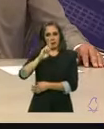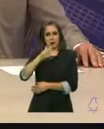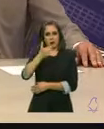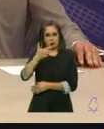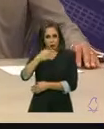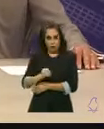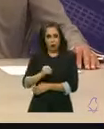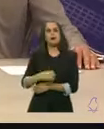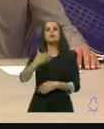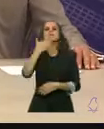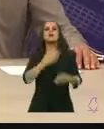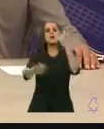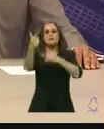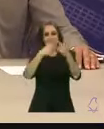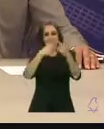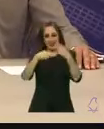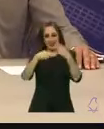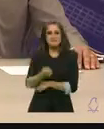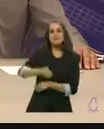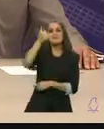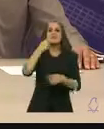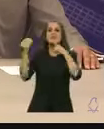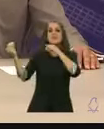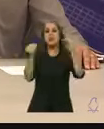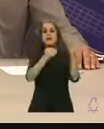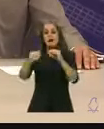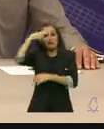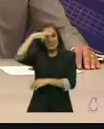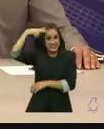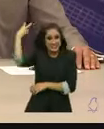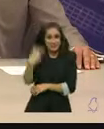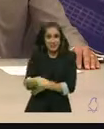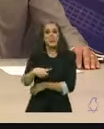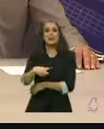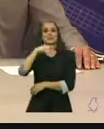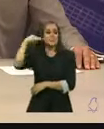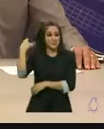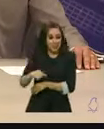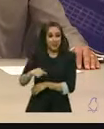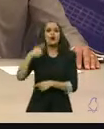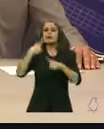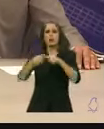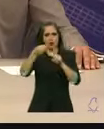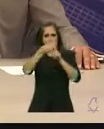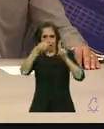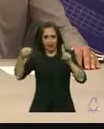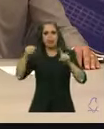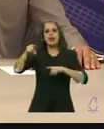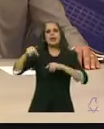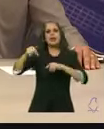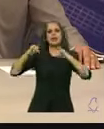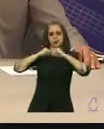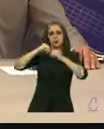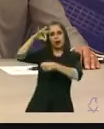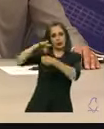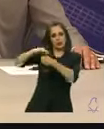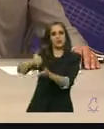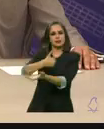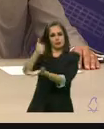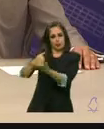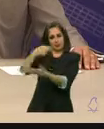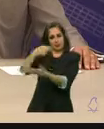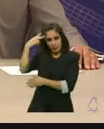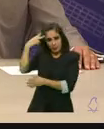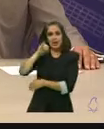más cordial bienvenida a este primer debate chilango organizado por el Instituto Electoral de la Ciudad de México con el propósito